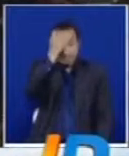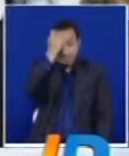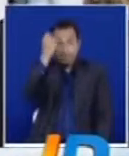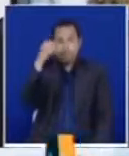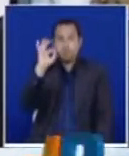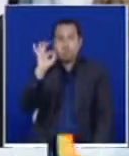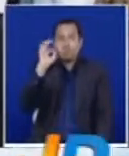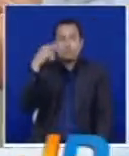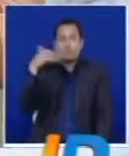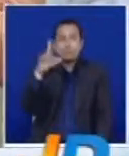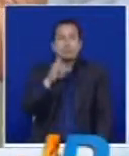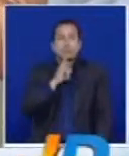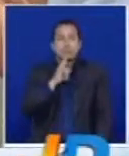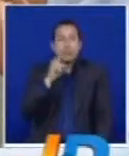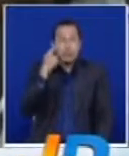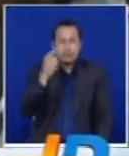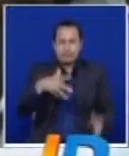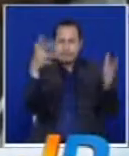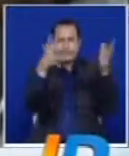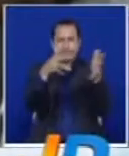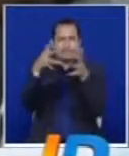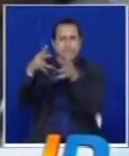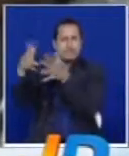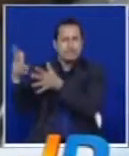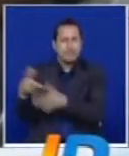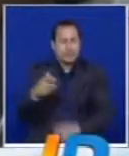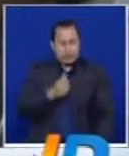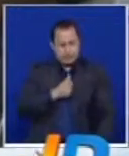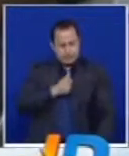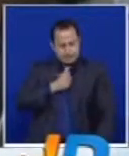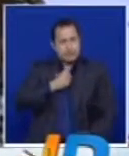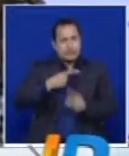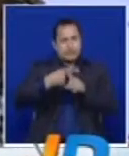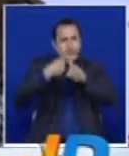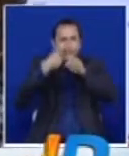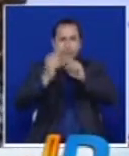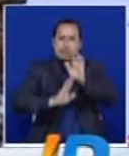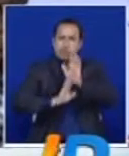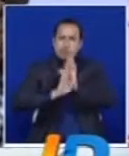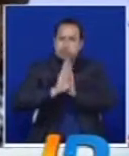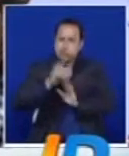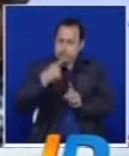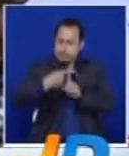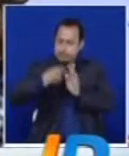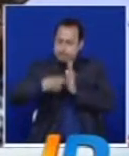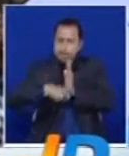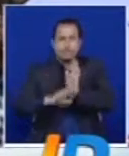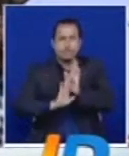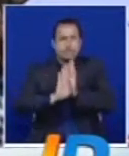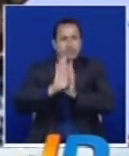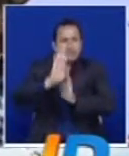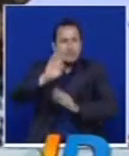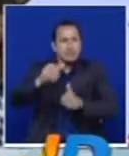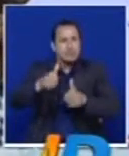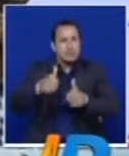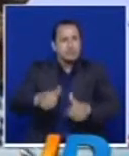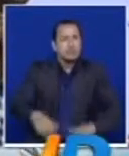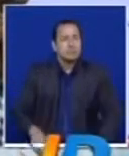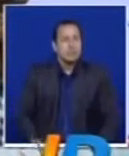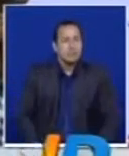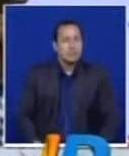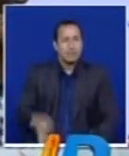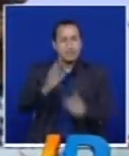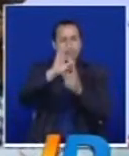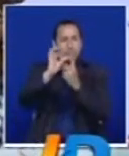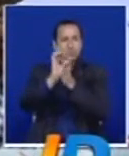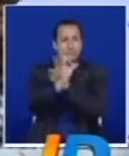Estados Unidos, resalta el valor que tiene el creer en sí mismo para poder superarse. Que nuestra sociedad, desafortunadamente